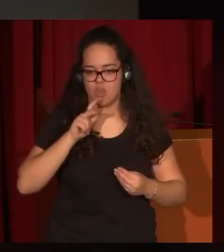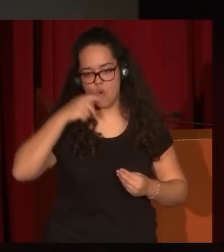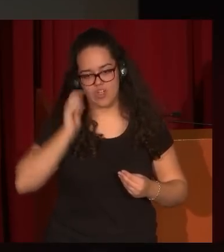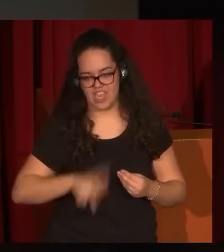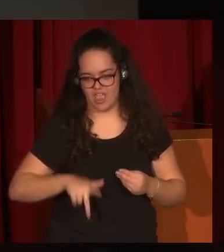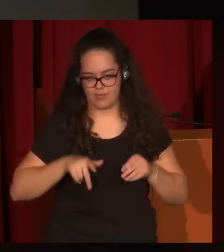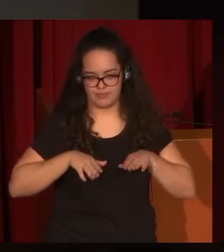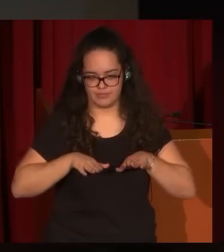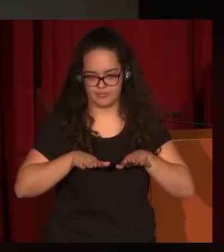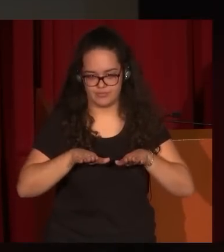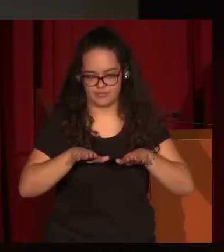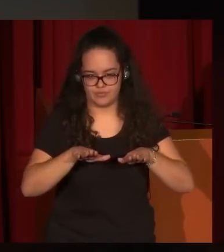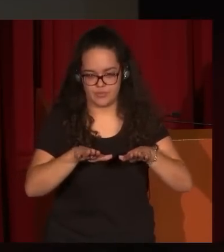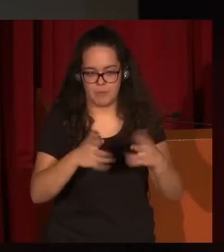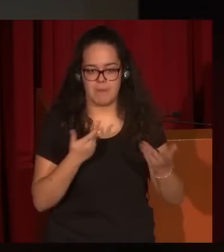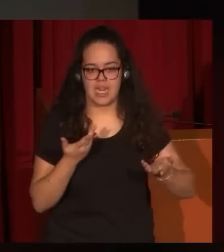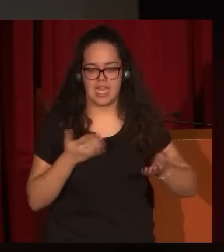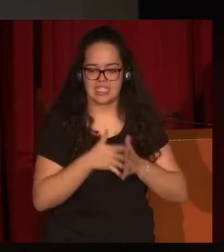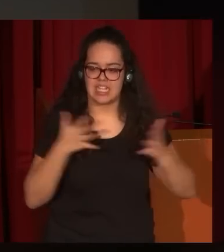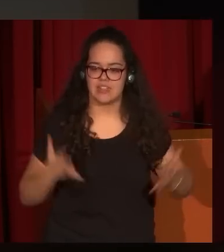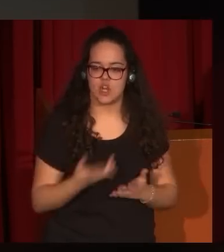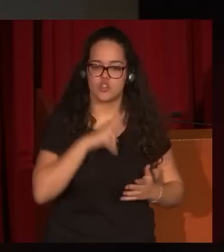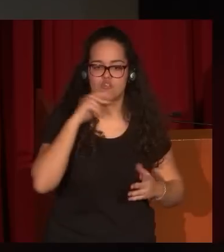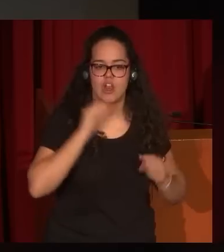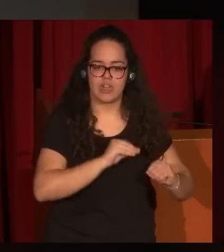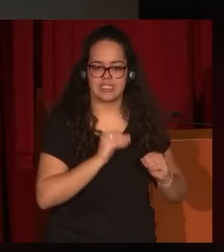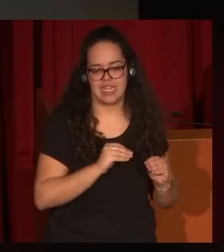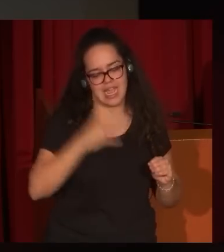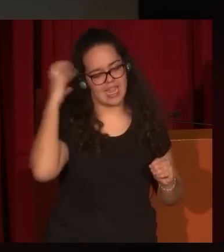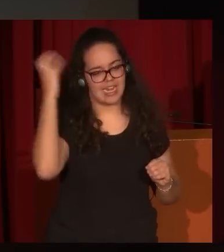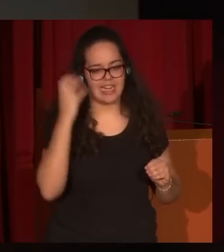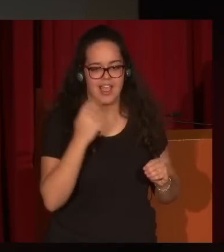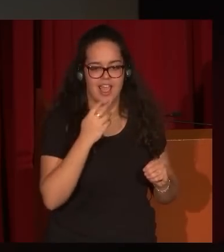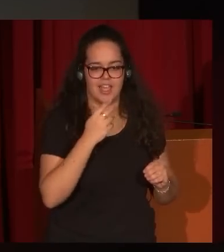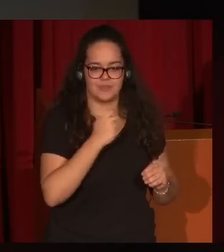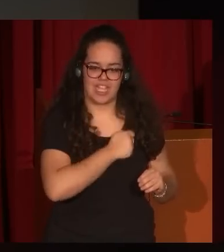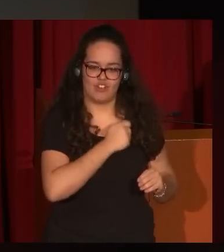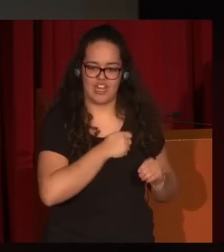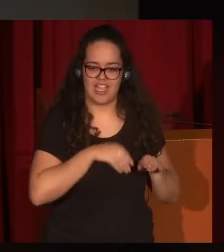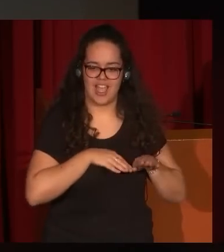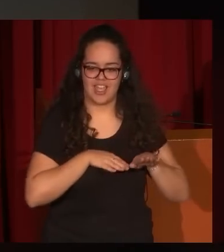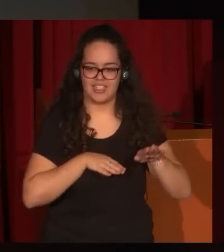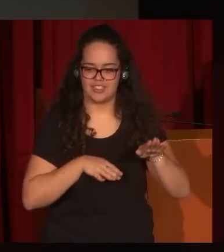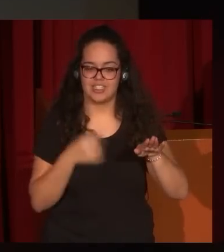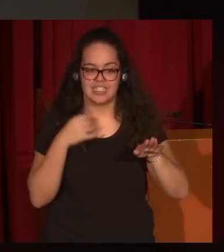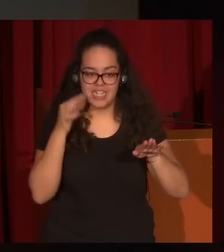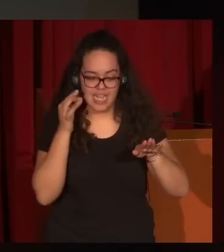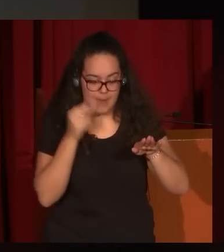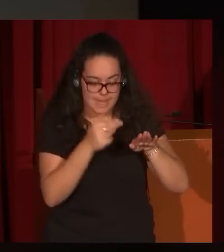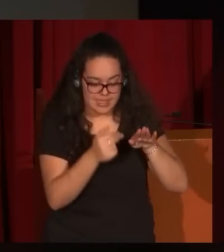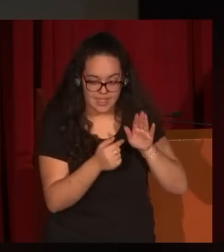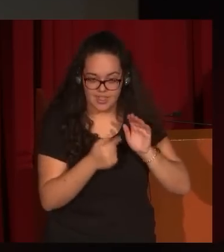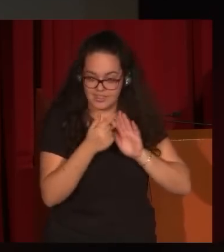para exaltar los valores de la reina católica y Eugenio Lucas le pinta esta tablita que